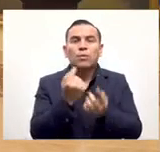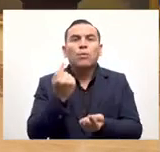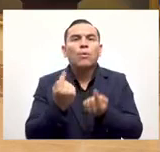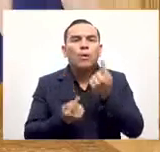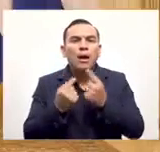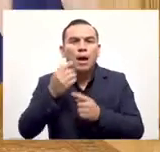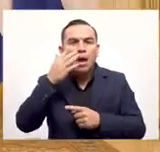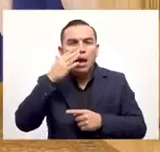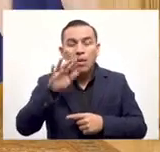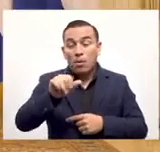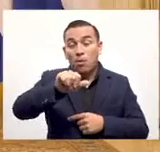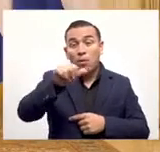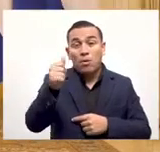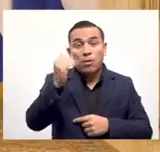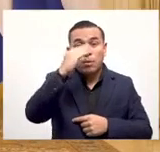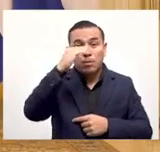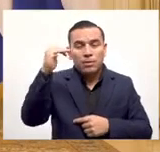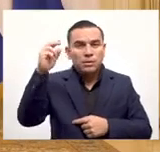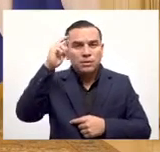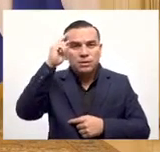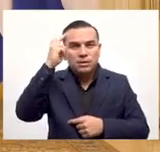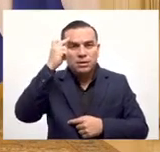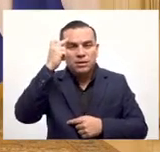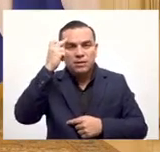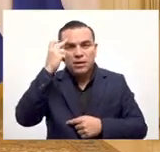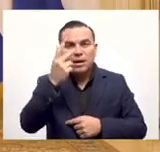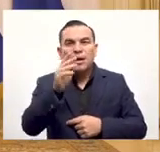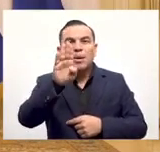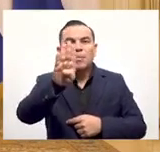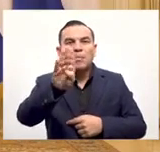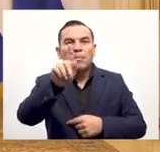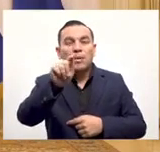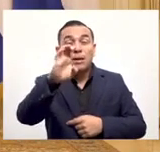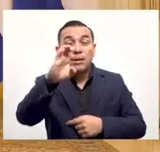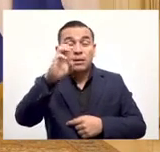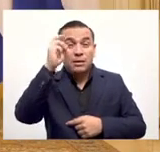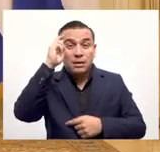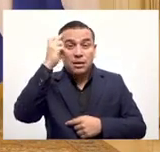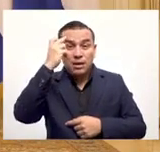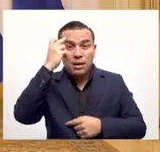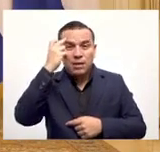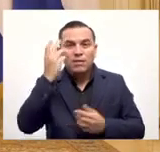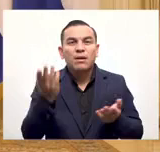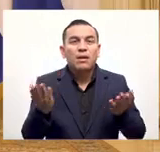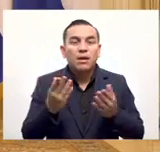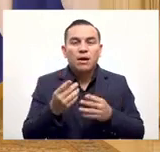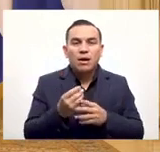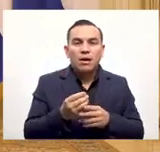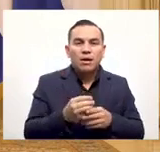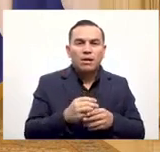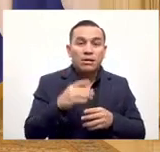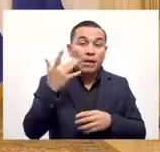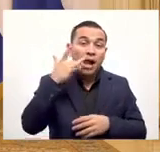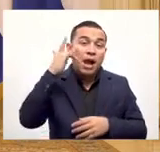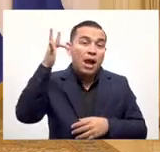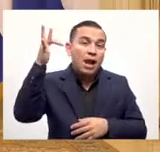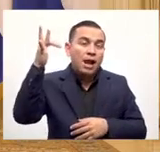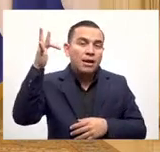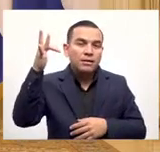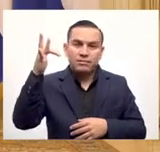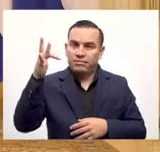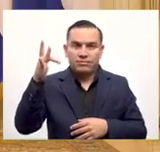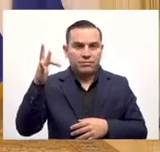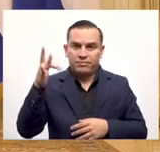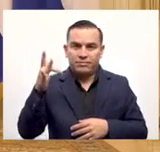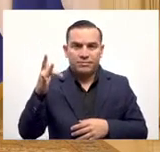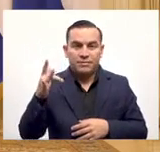se puso porque hay otros países donde se trata el Bitcoin como un activo, como el oro o como la plata,